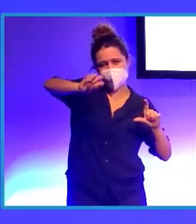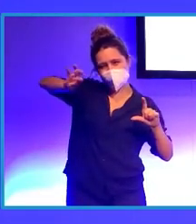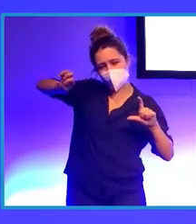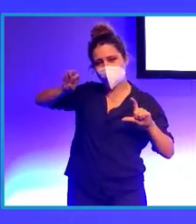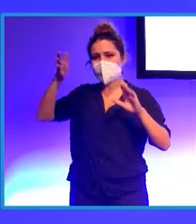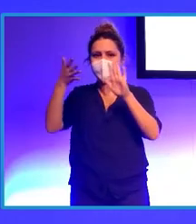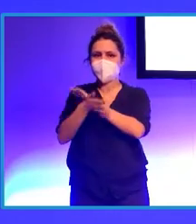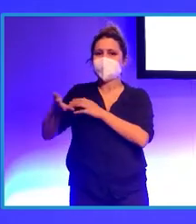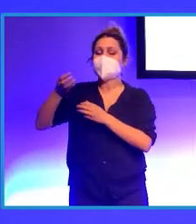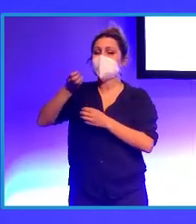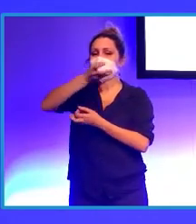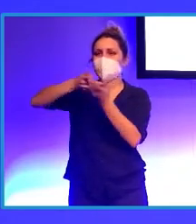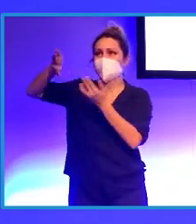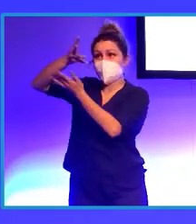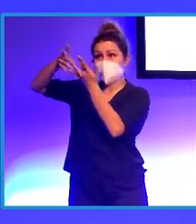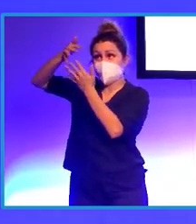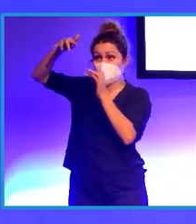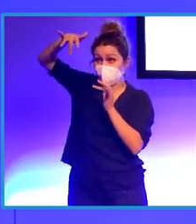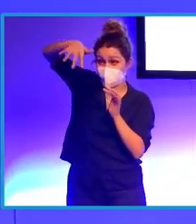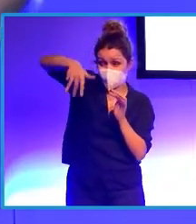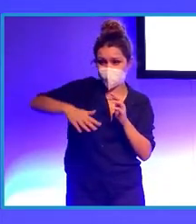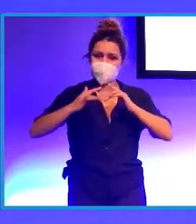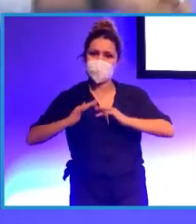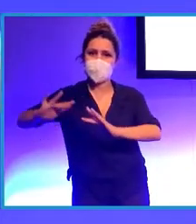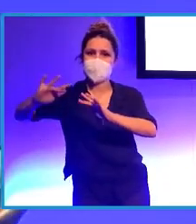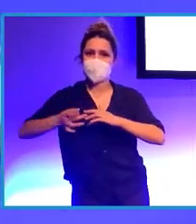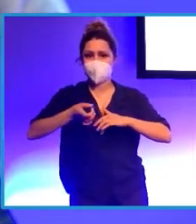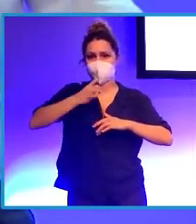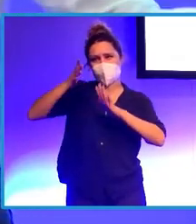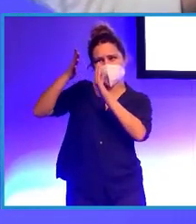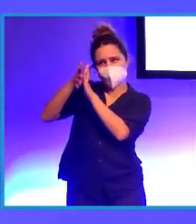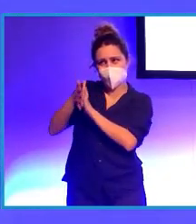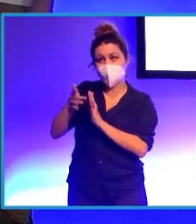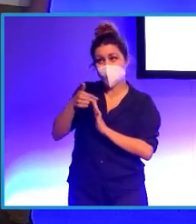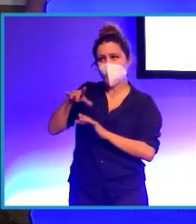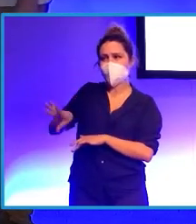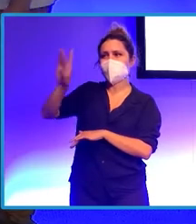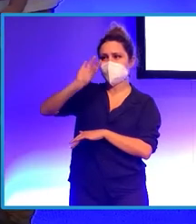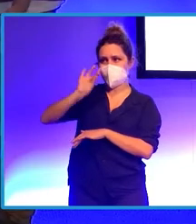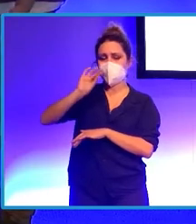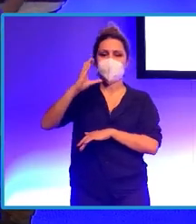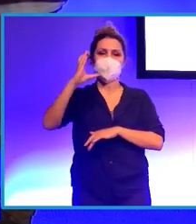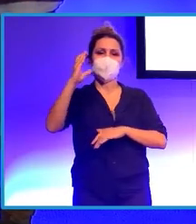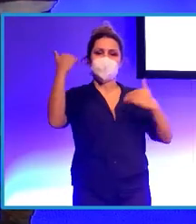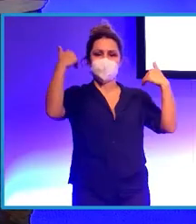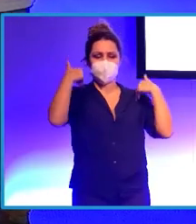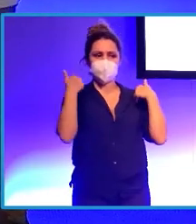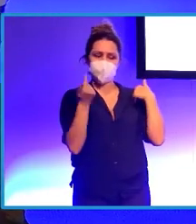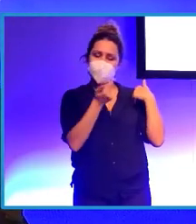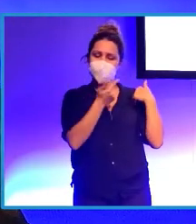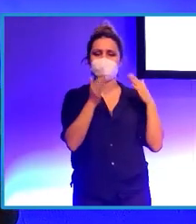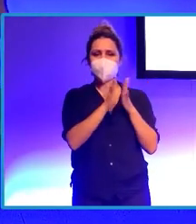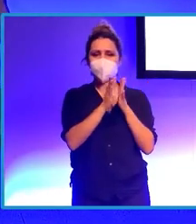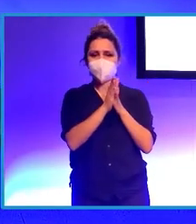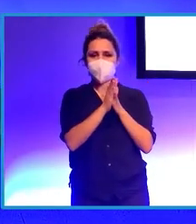cenizas llegan al mar. Entonces, a partir de ahí decidimos, Carlos, te doy la palabra, decidimos